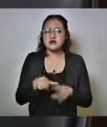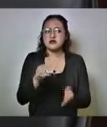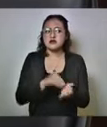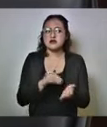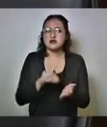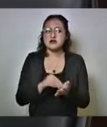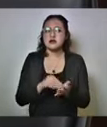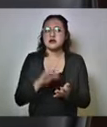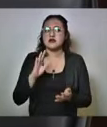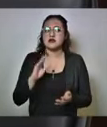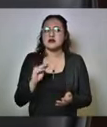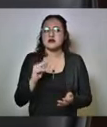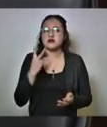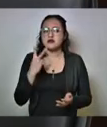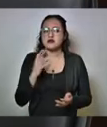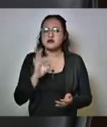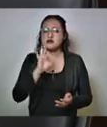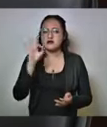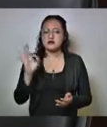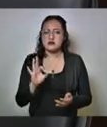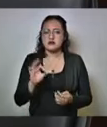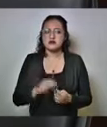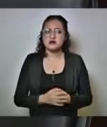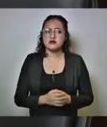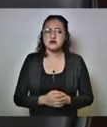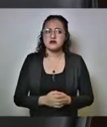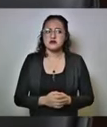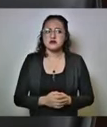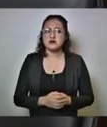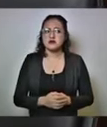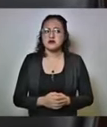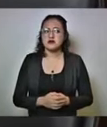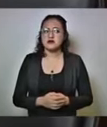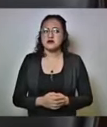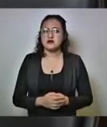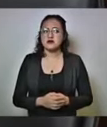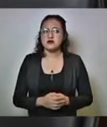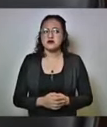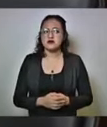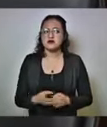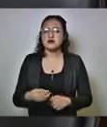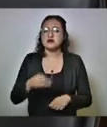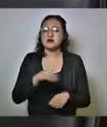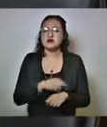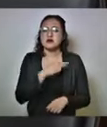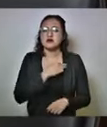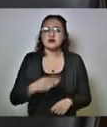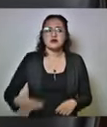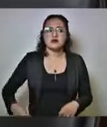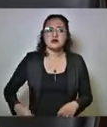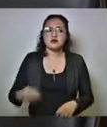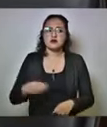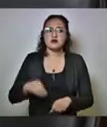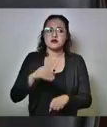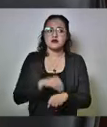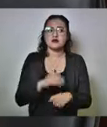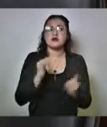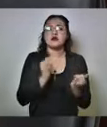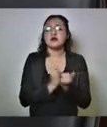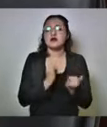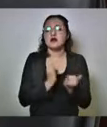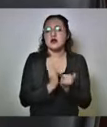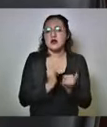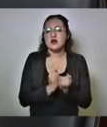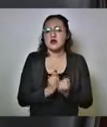92 por ciento de los casos. En relación a municipios involucrados, de ayer a hoy se agregan dos municipios